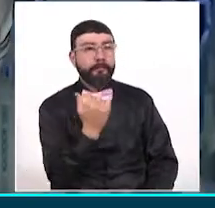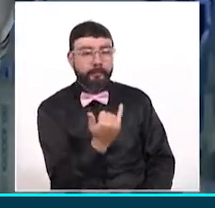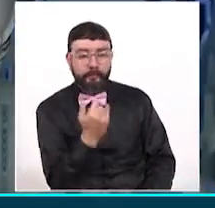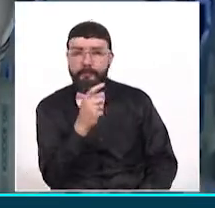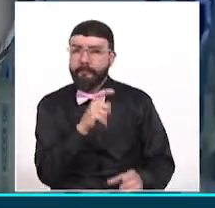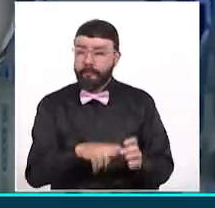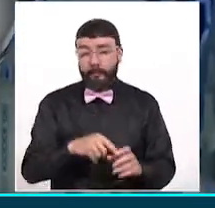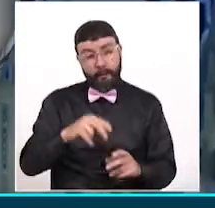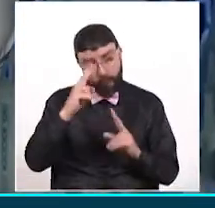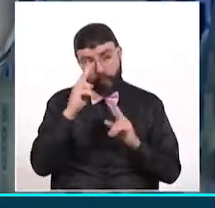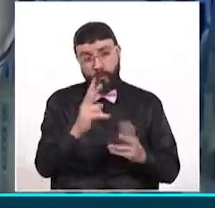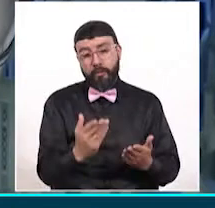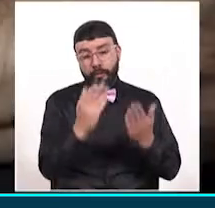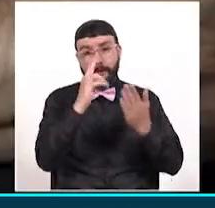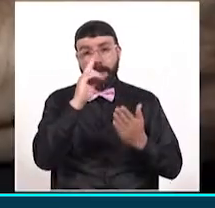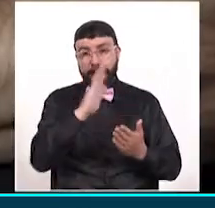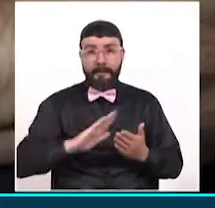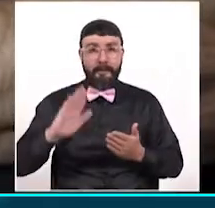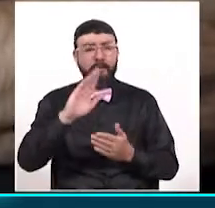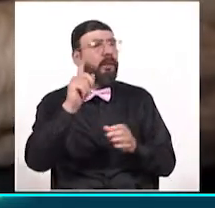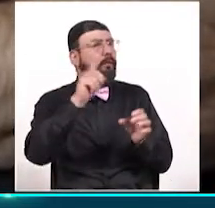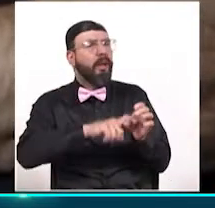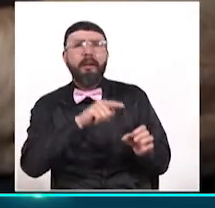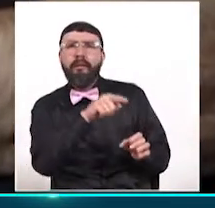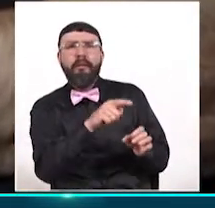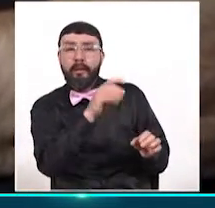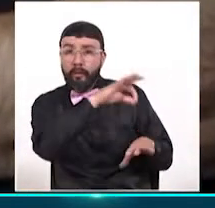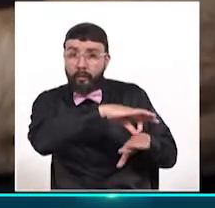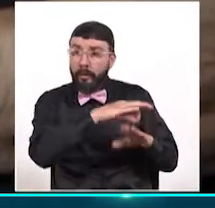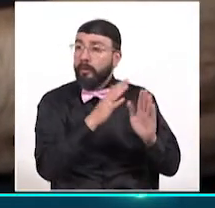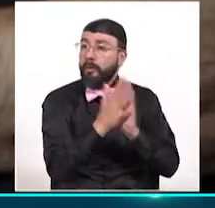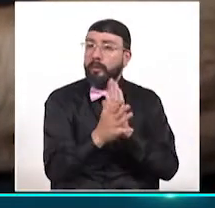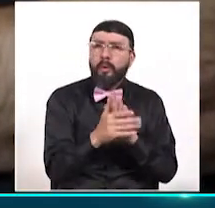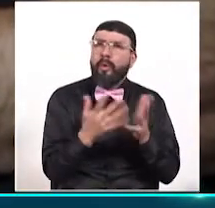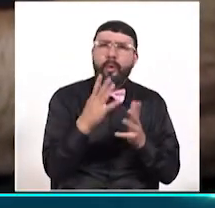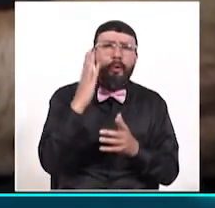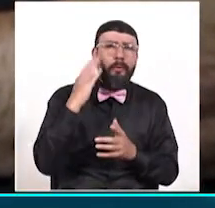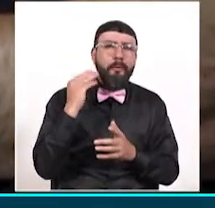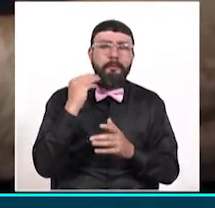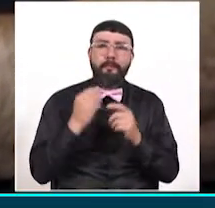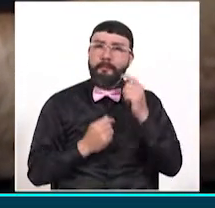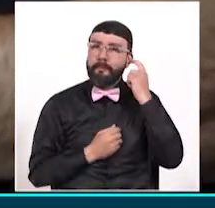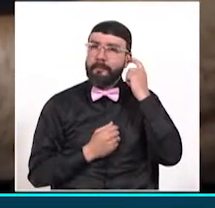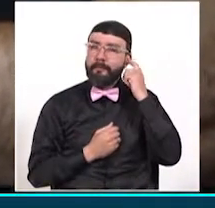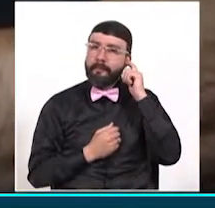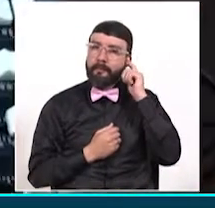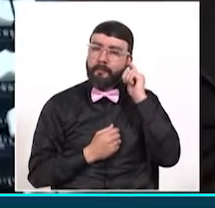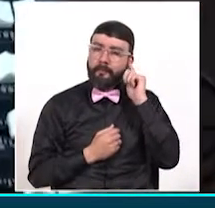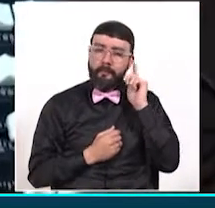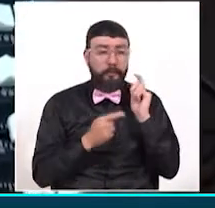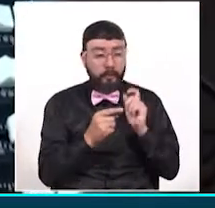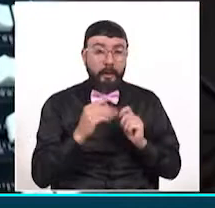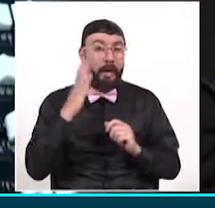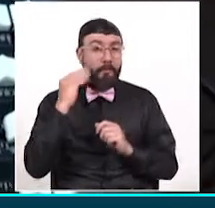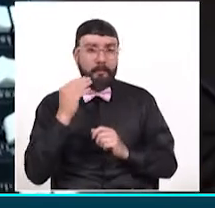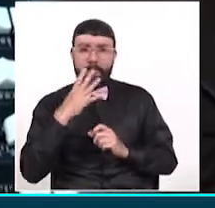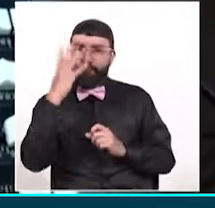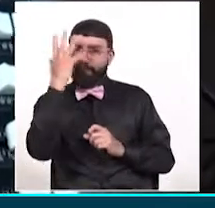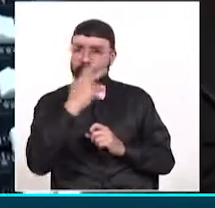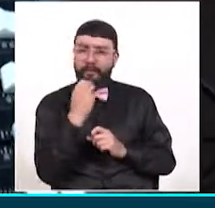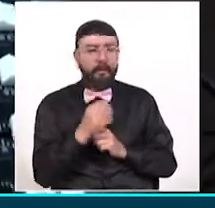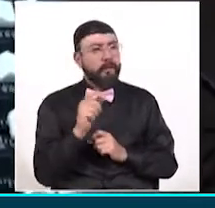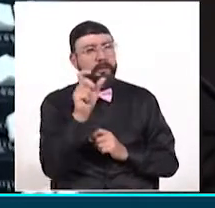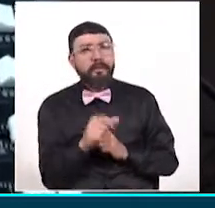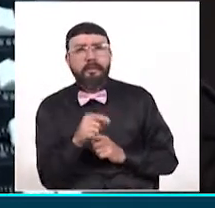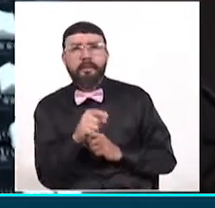nivel nacional. Integrantes de la Fundación nos cuentan cómo ha sido su experiencia. Ha sido una experiencia muy agradable porque a través del profesor